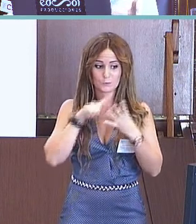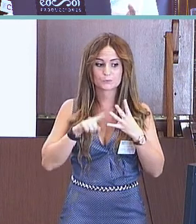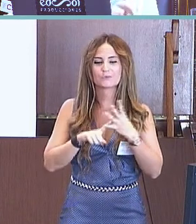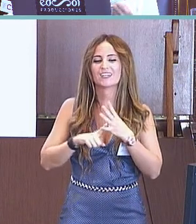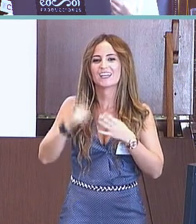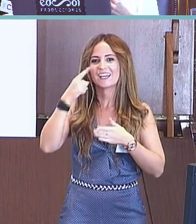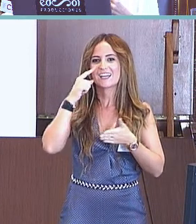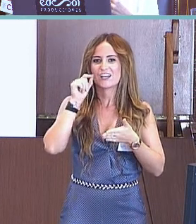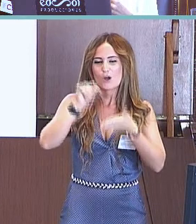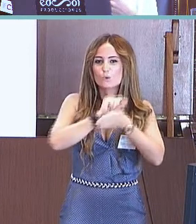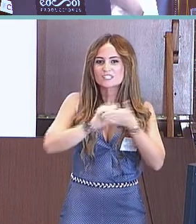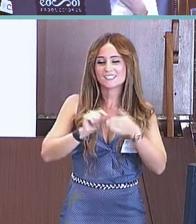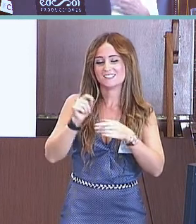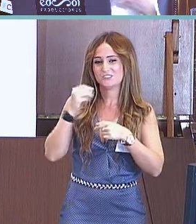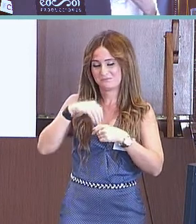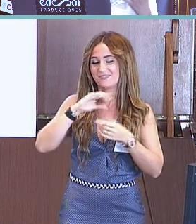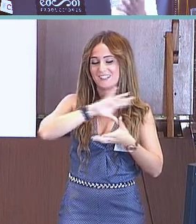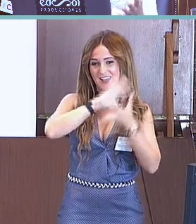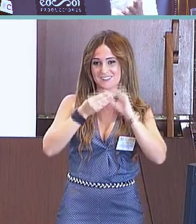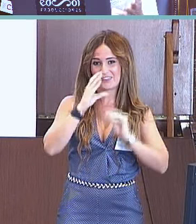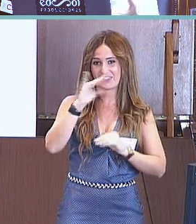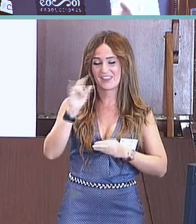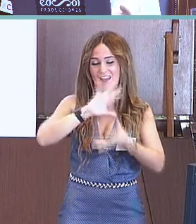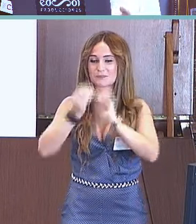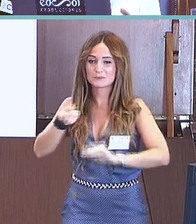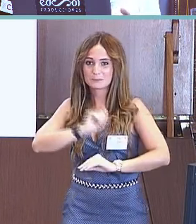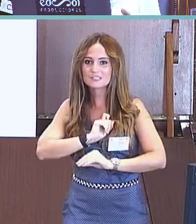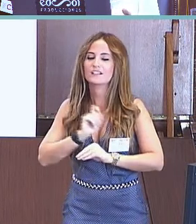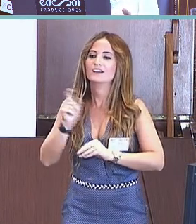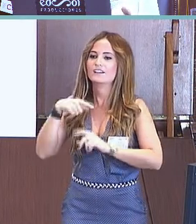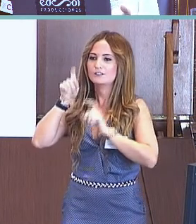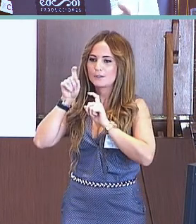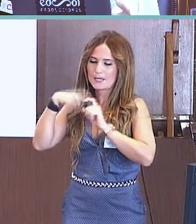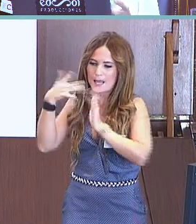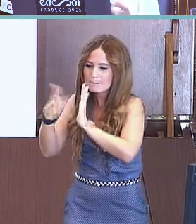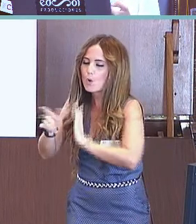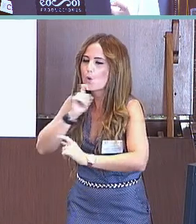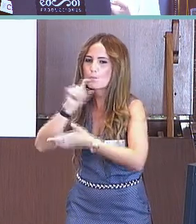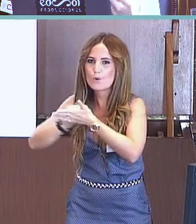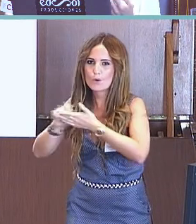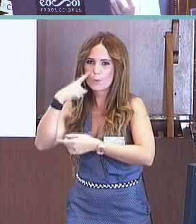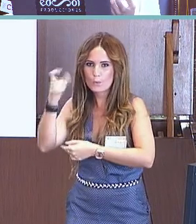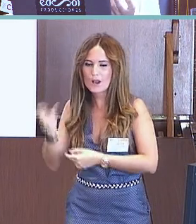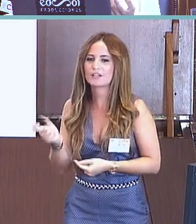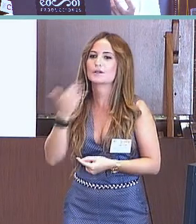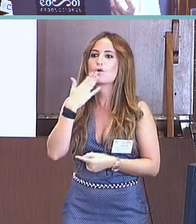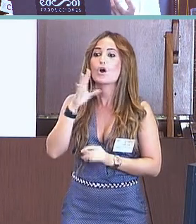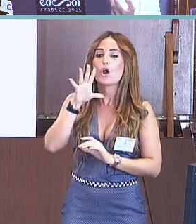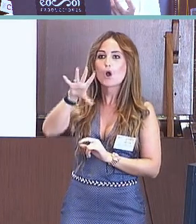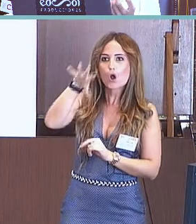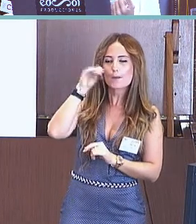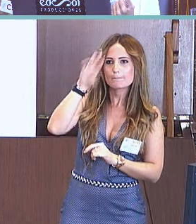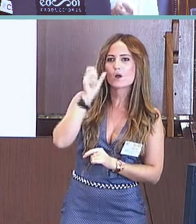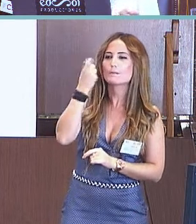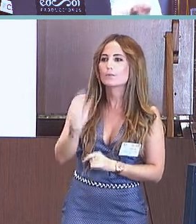Se les explica el inventario. Entonces, se les deja a las familias el inventario para que los vaya rellenando. Se les pide